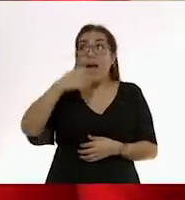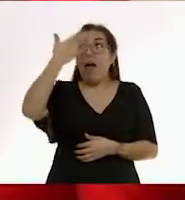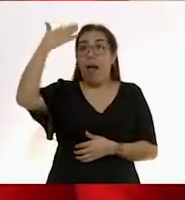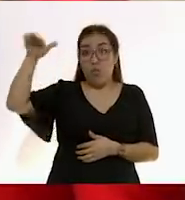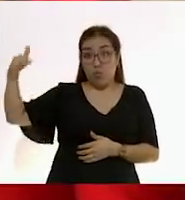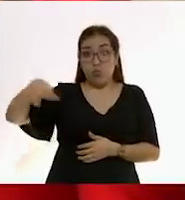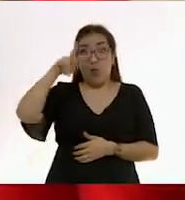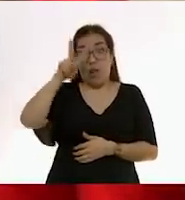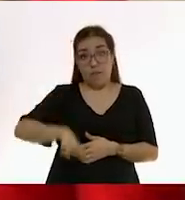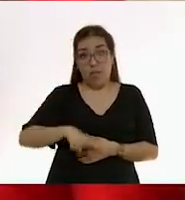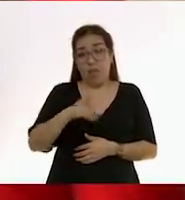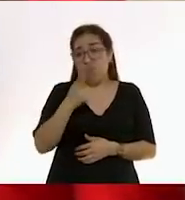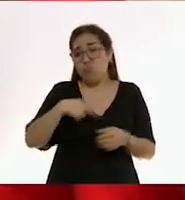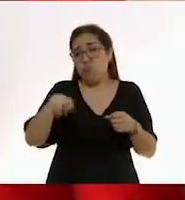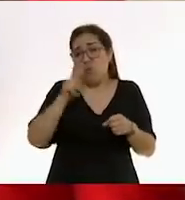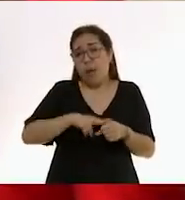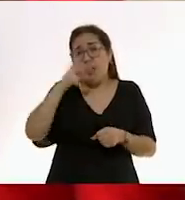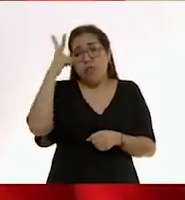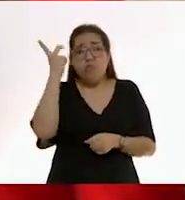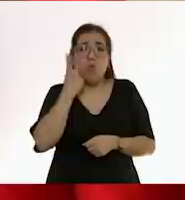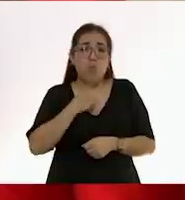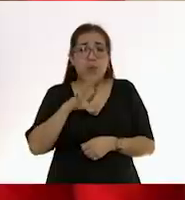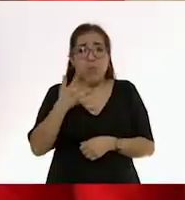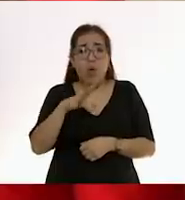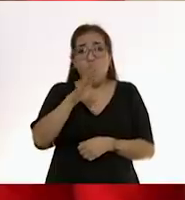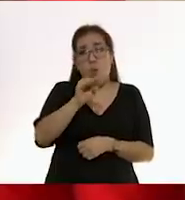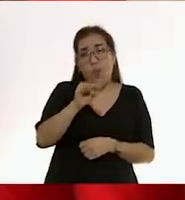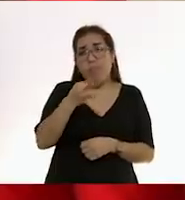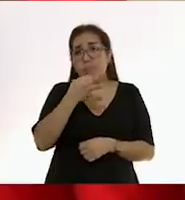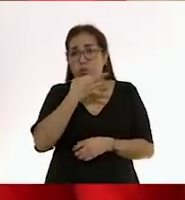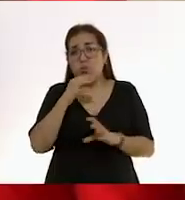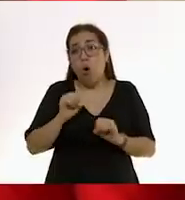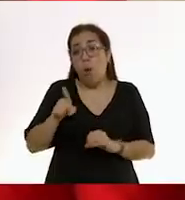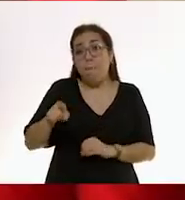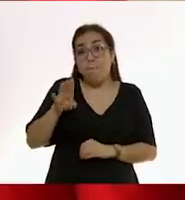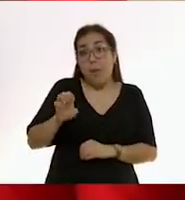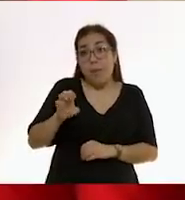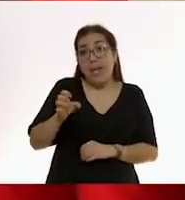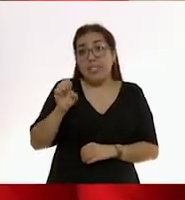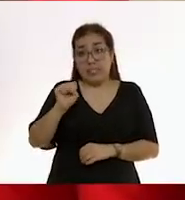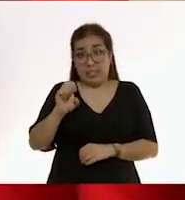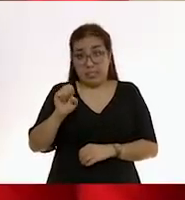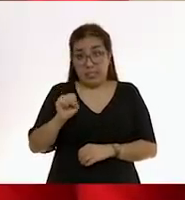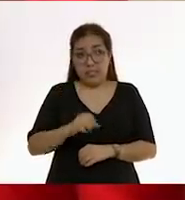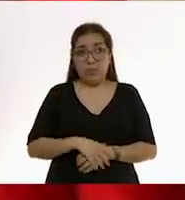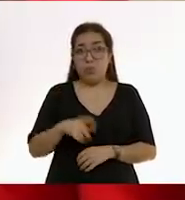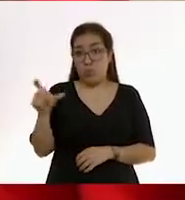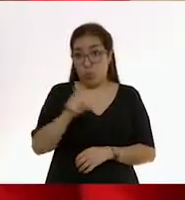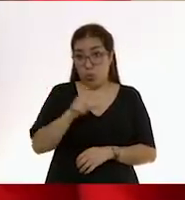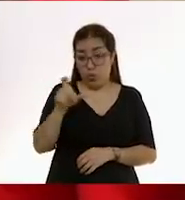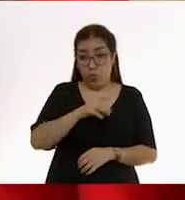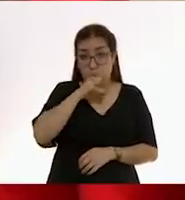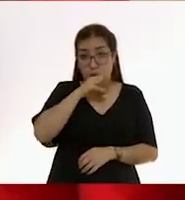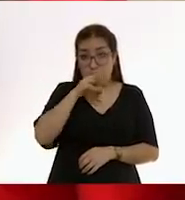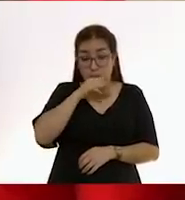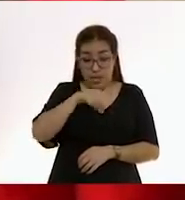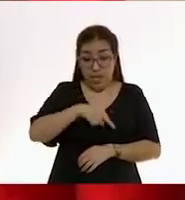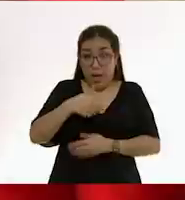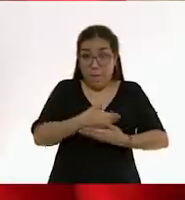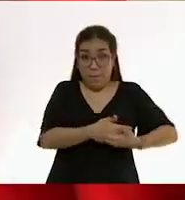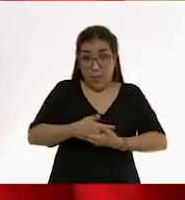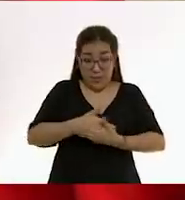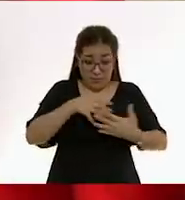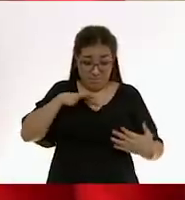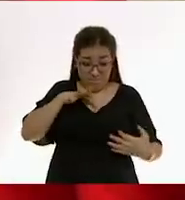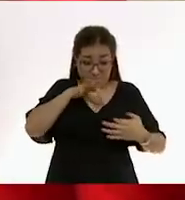un ciclo de sueño dura 90 minutos, para el bebé dura 60. Pero cuando el bebé hace colecho con la mamá, entonces se sincronizan estas fases.